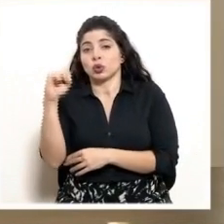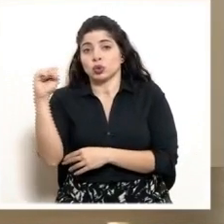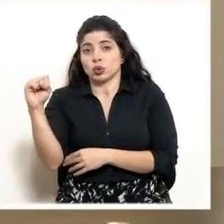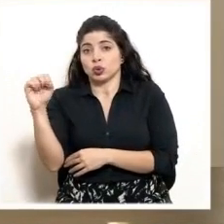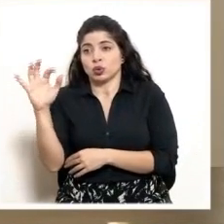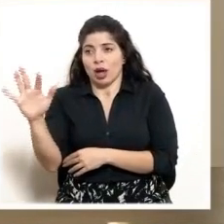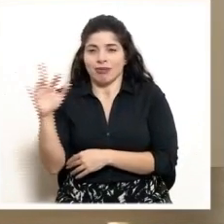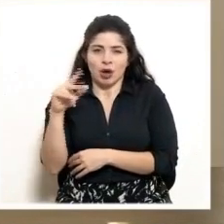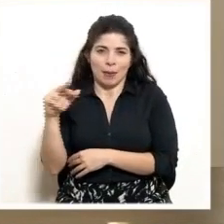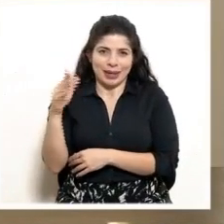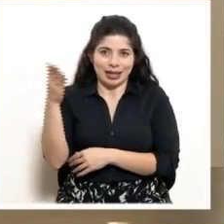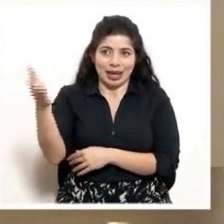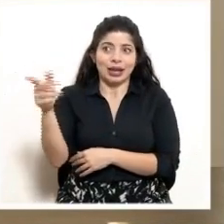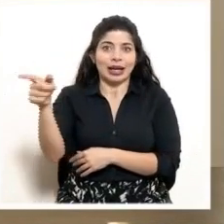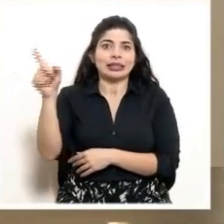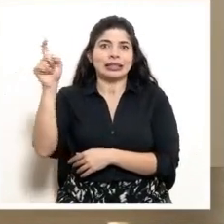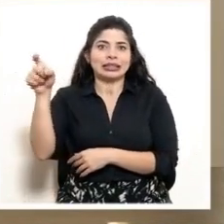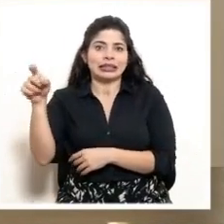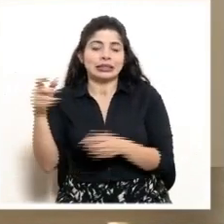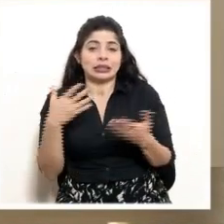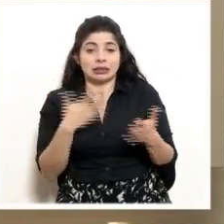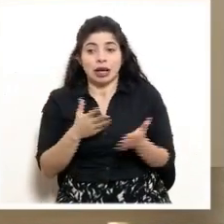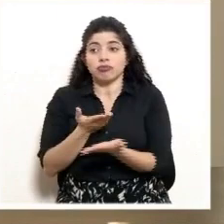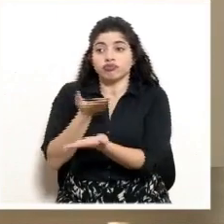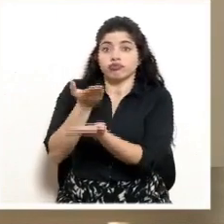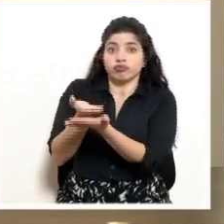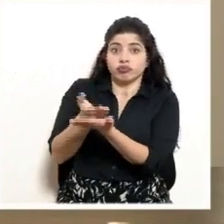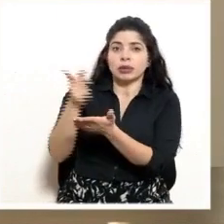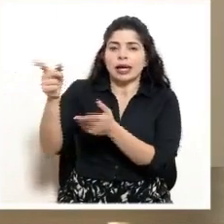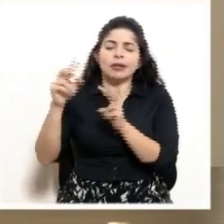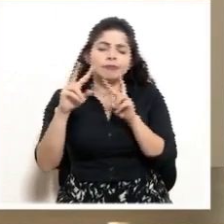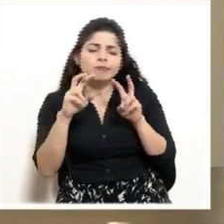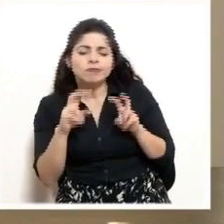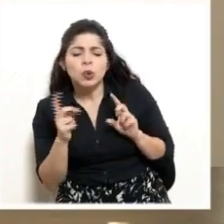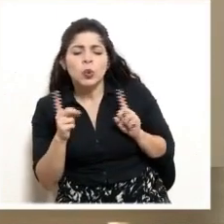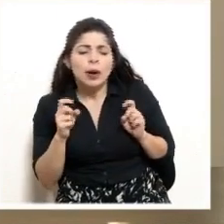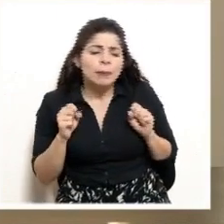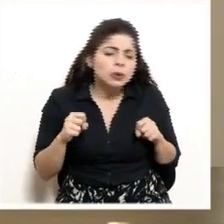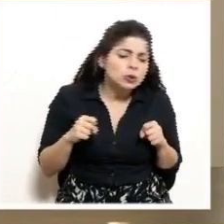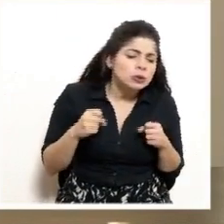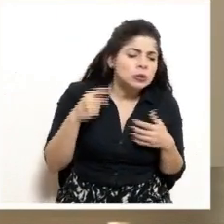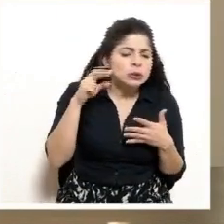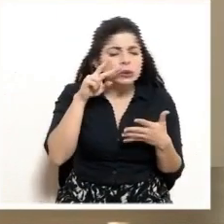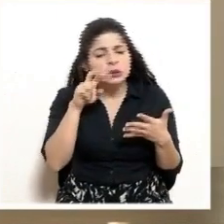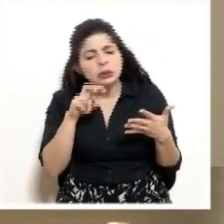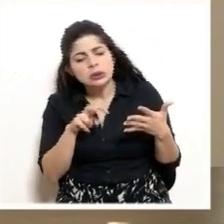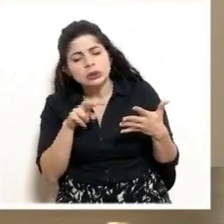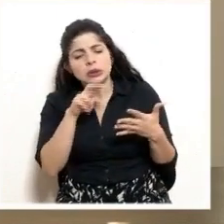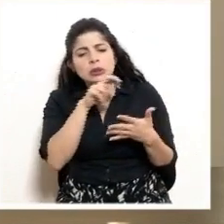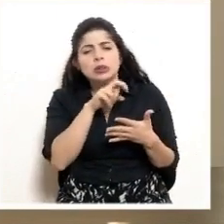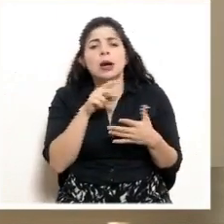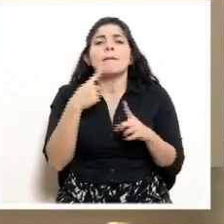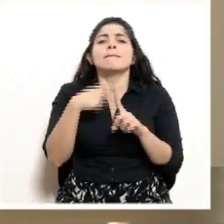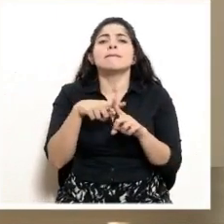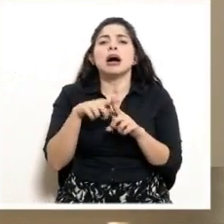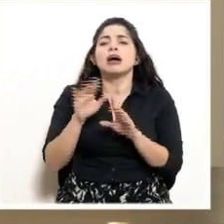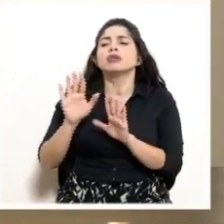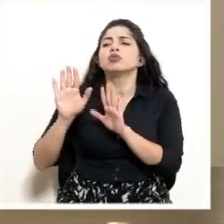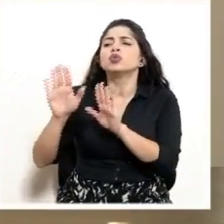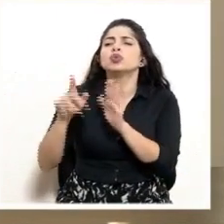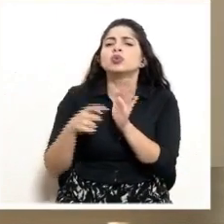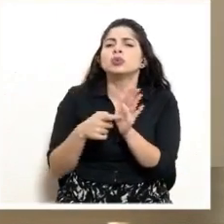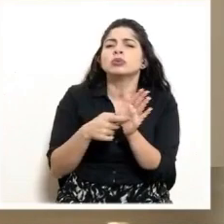del Seguro Social tendrán que hacer el análisis de las propuestas, de la viabilidad y además plantear cuáles son los requerimientos